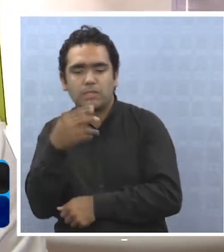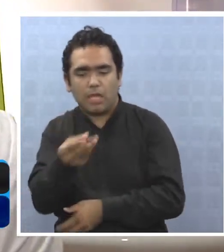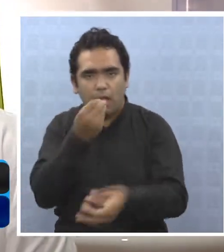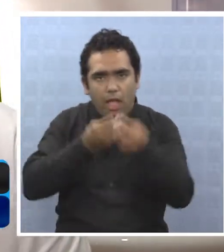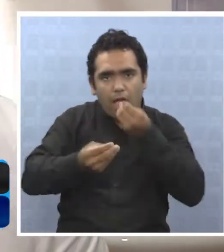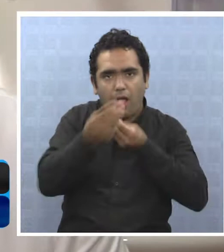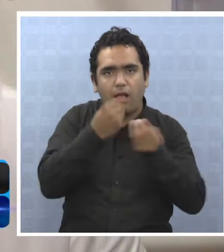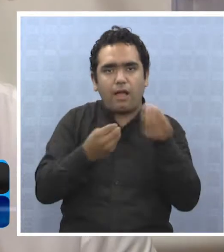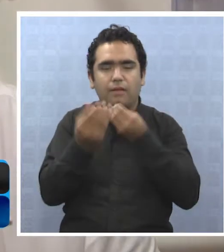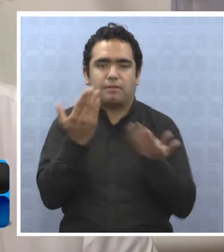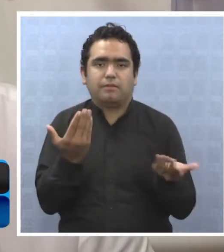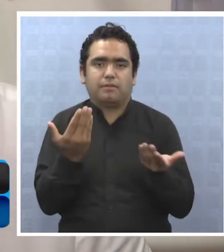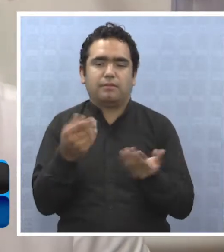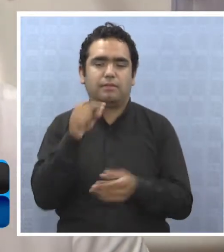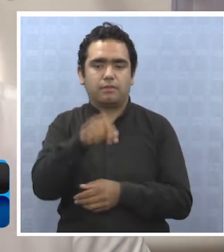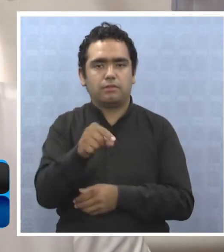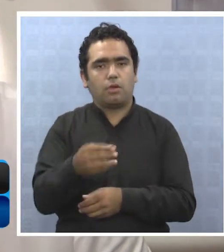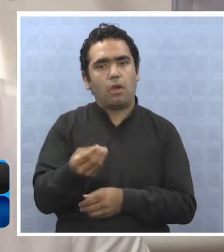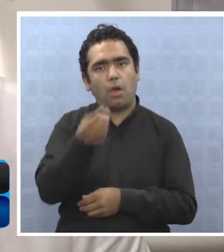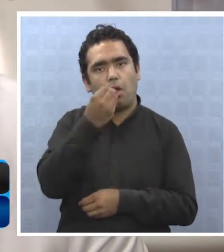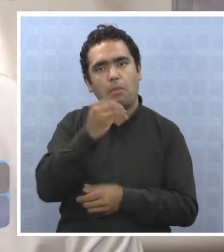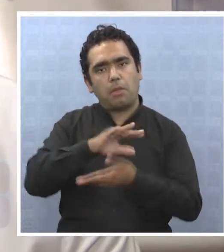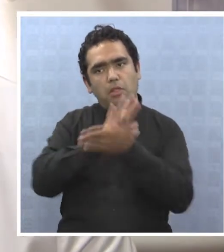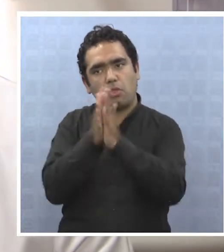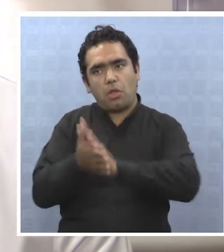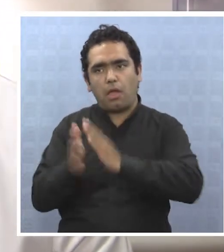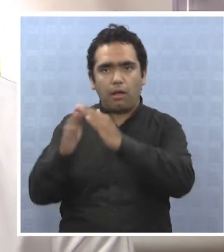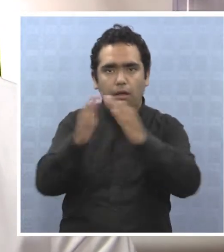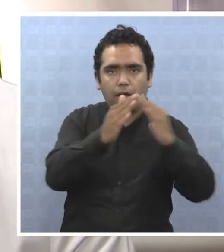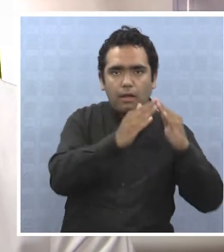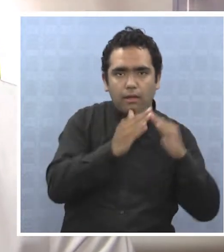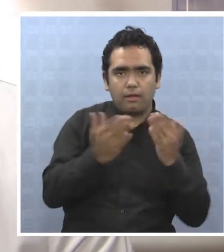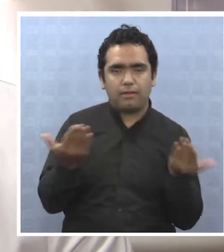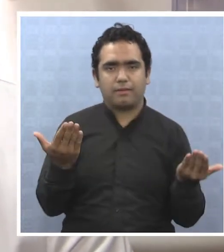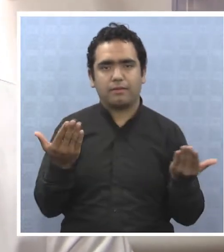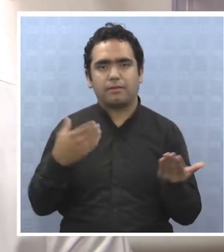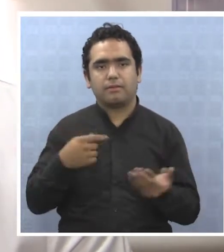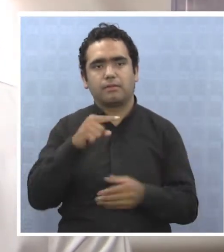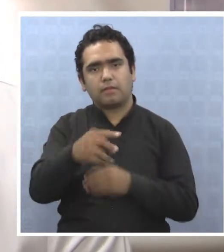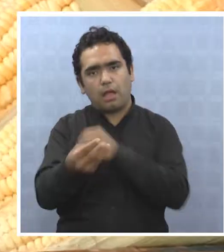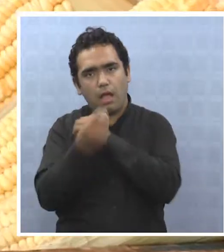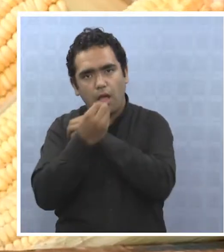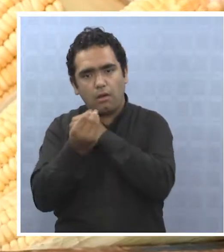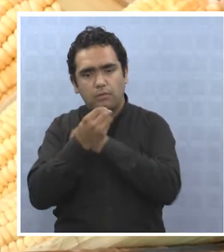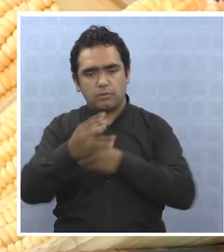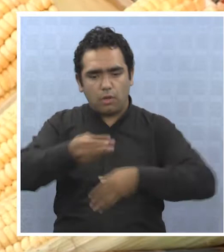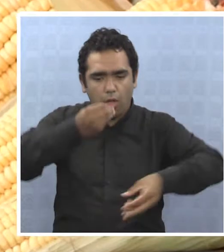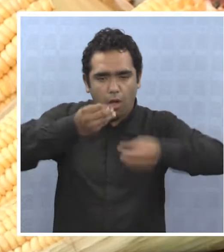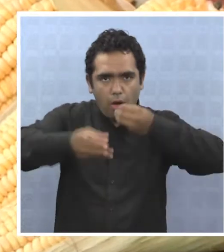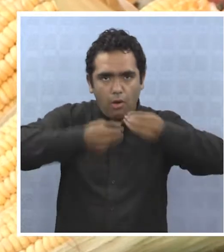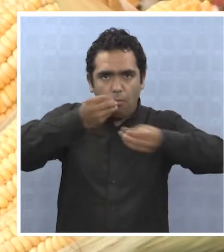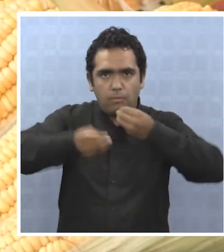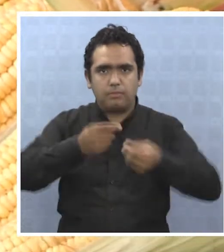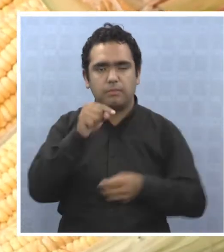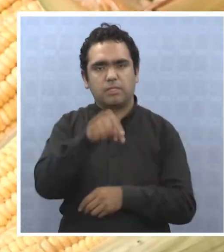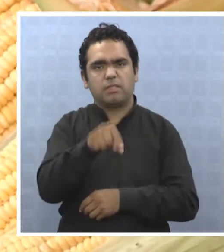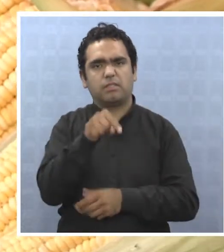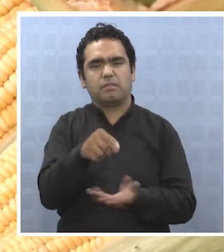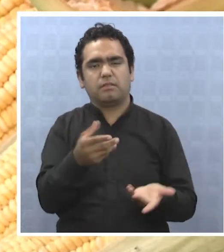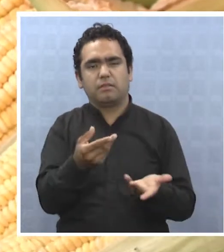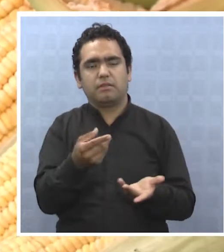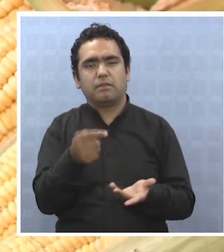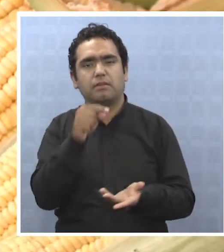Y eso es lo que más se come generalmente en todas las casas. La ingesta excesiva de hidratos de carbono,